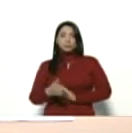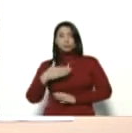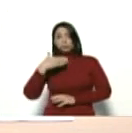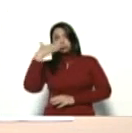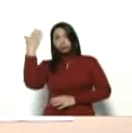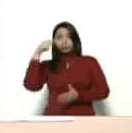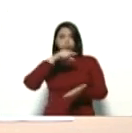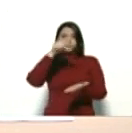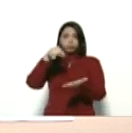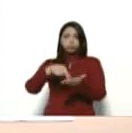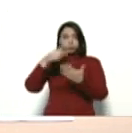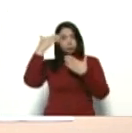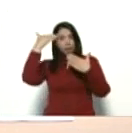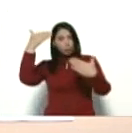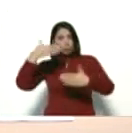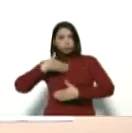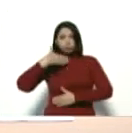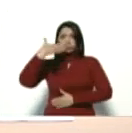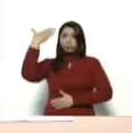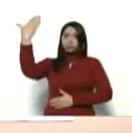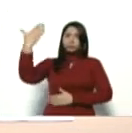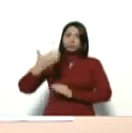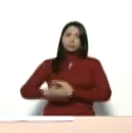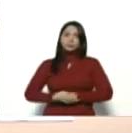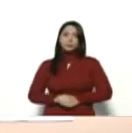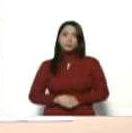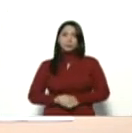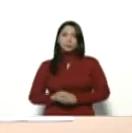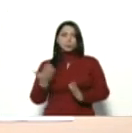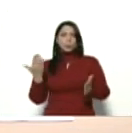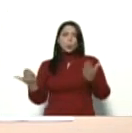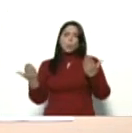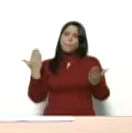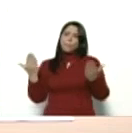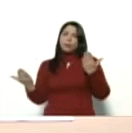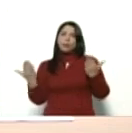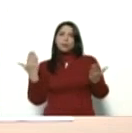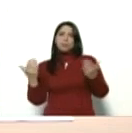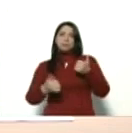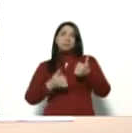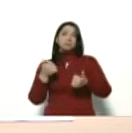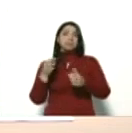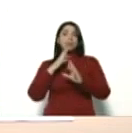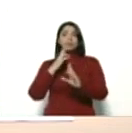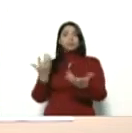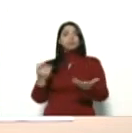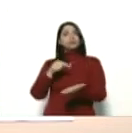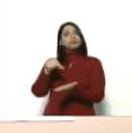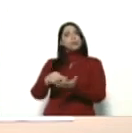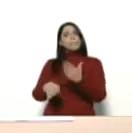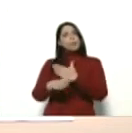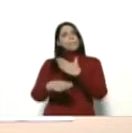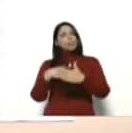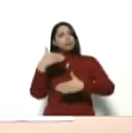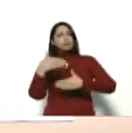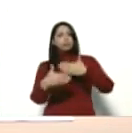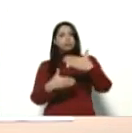Salán Aleko, mis hermanos de Irán, comparando con Irán. Irán viene avanzando,